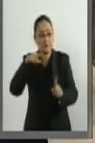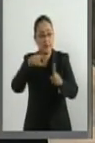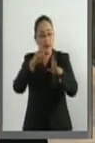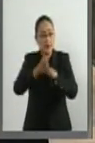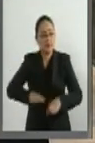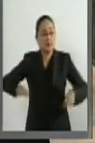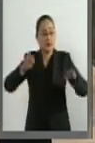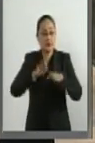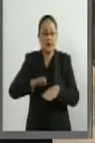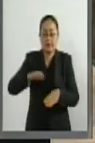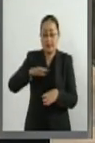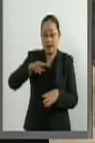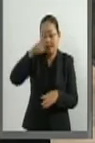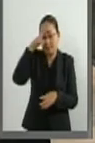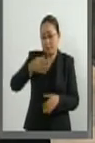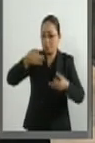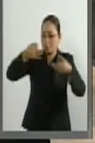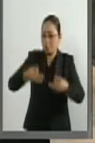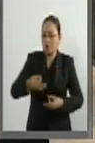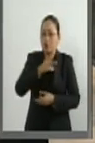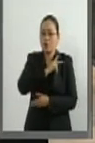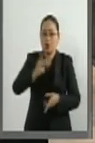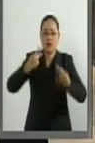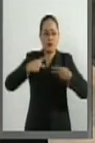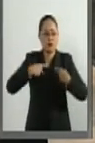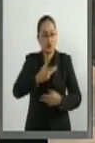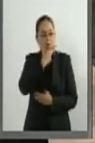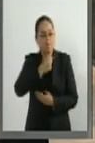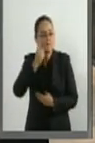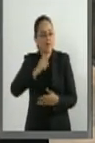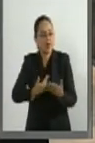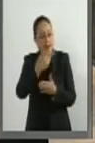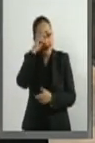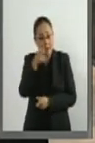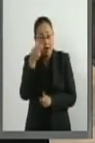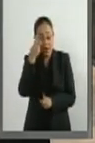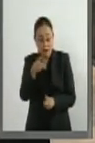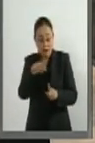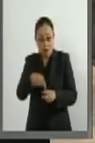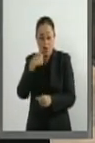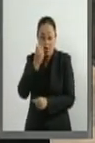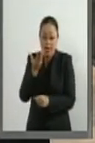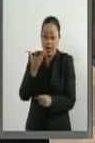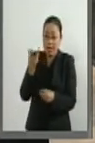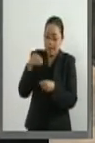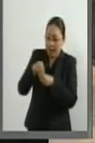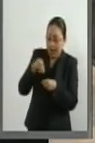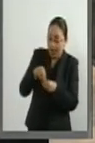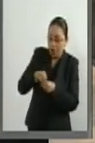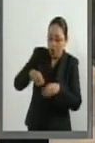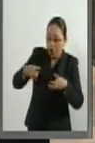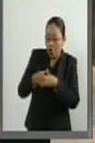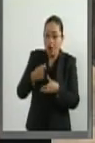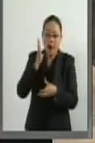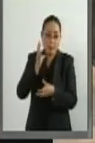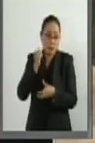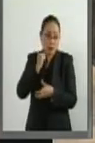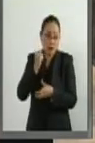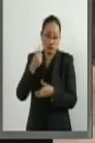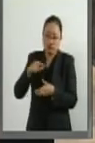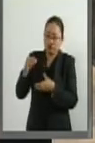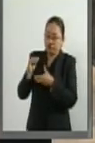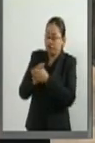México y la dignidad de todas y todos los mexicanos se hagan a espaldas del poder legislativo y mucho menos